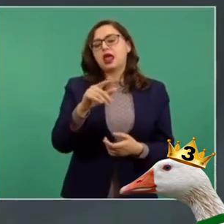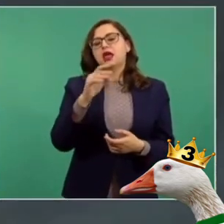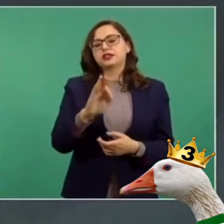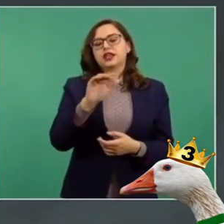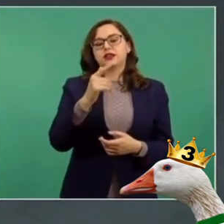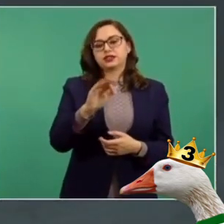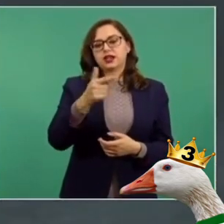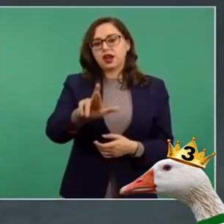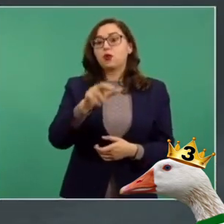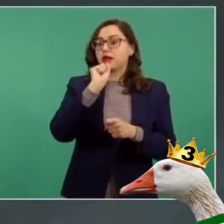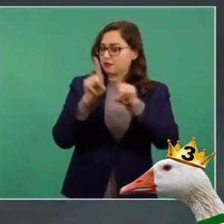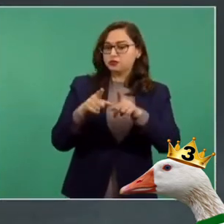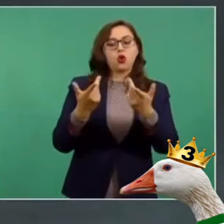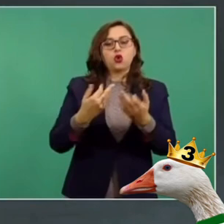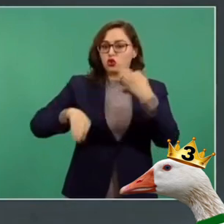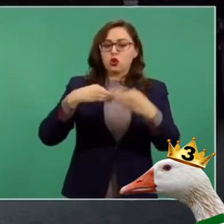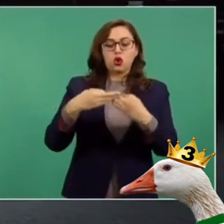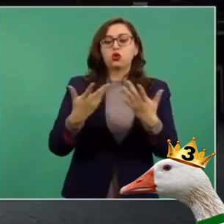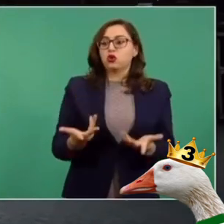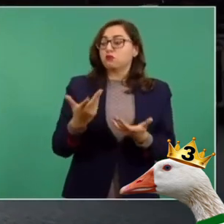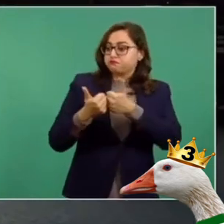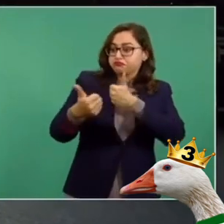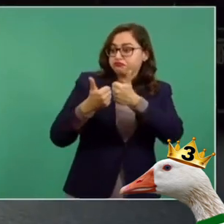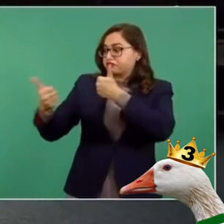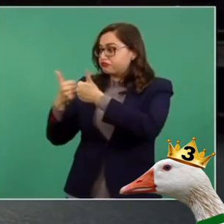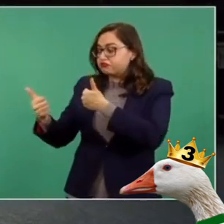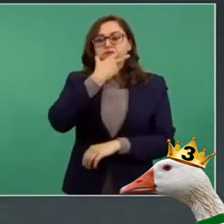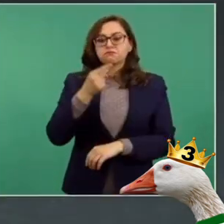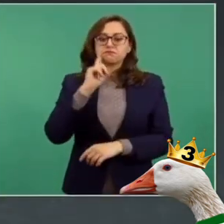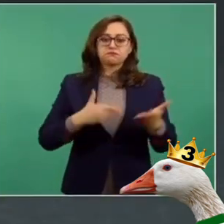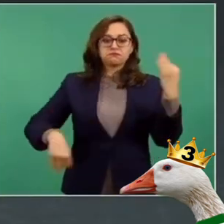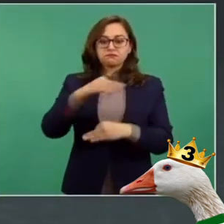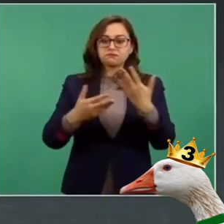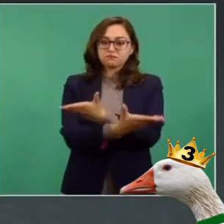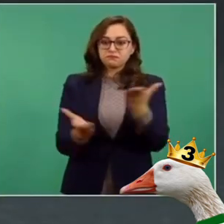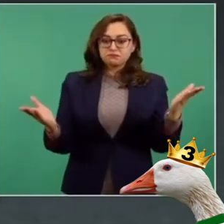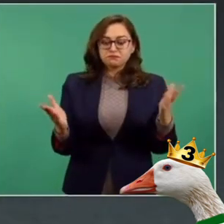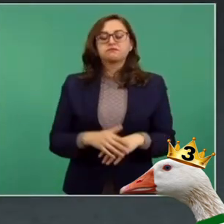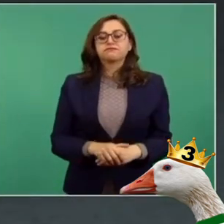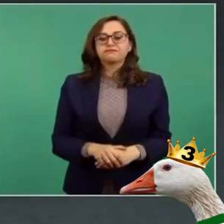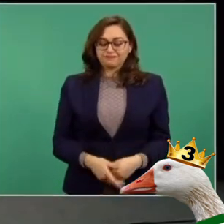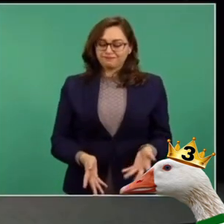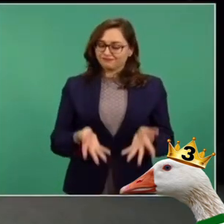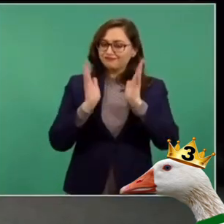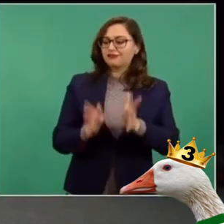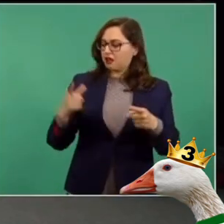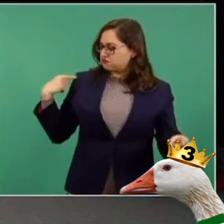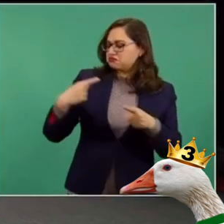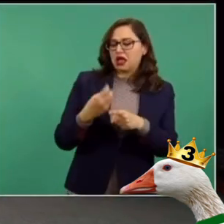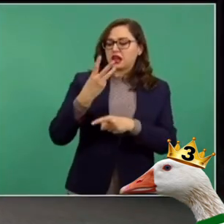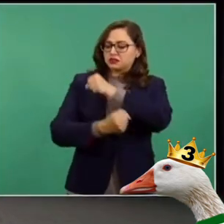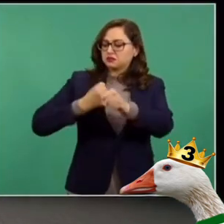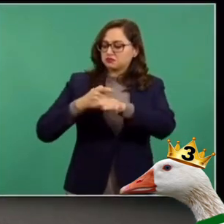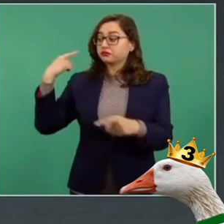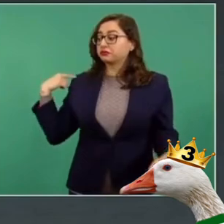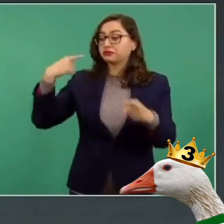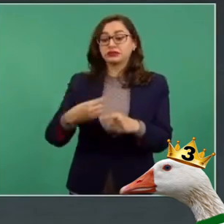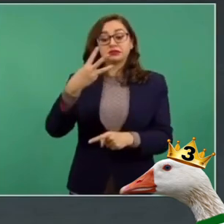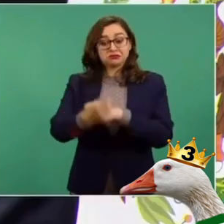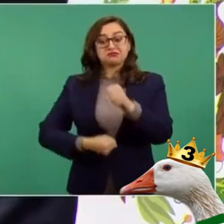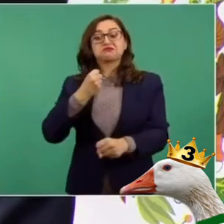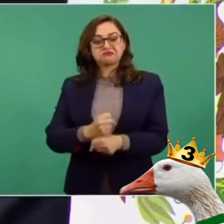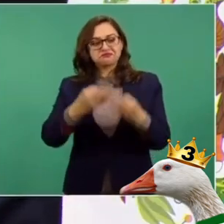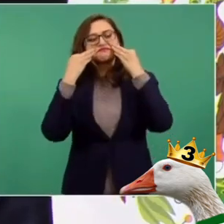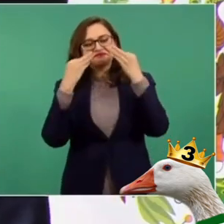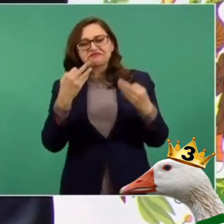una realidad. No se fabrican delitos ni se espía a opositores. Es que ya sentamos las bases para la transformación de nuestro país. Tres